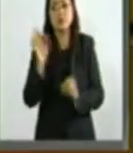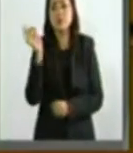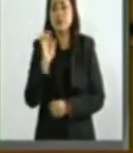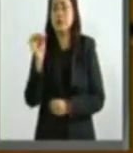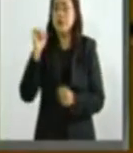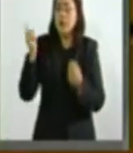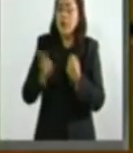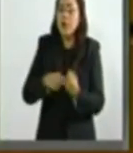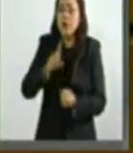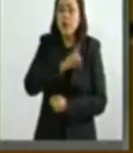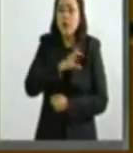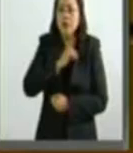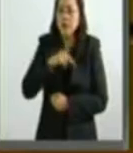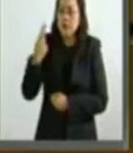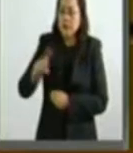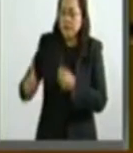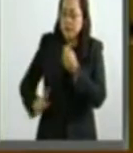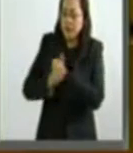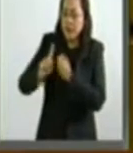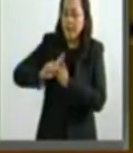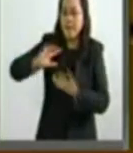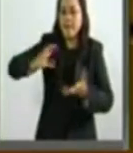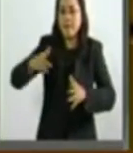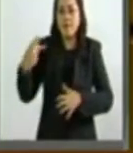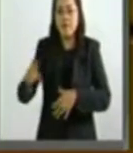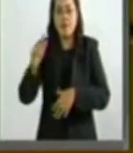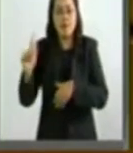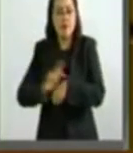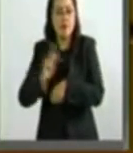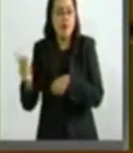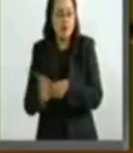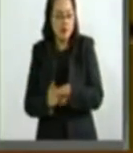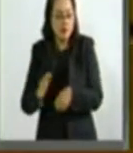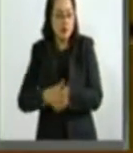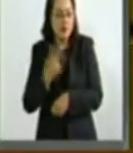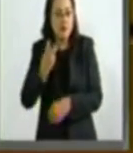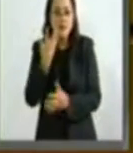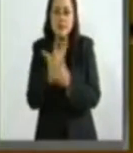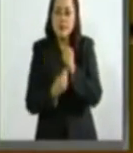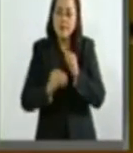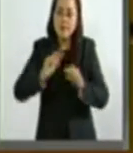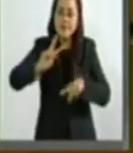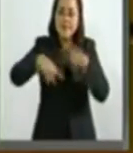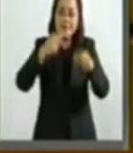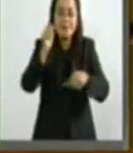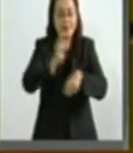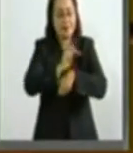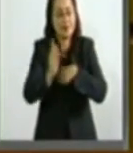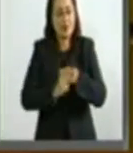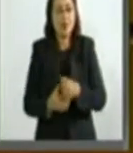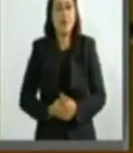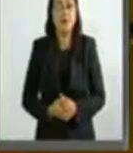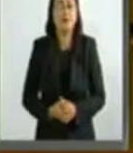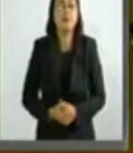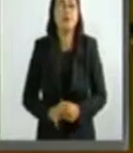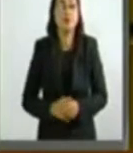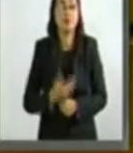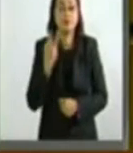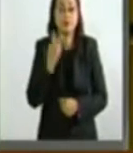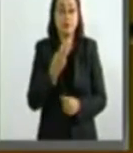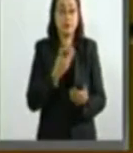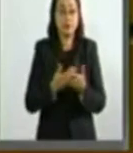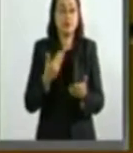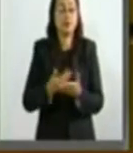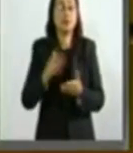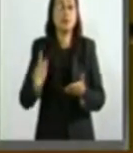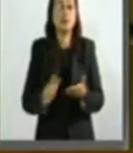temor a la violencia que prevalece en sus lugares de origen. En este contexto, la reforma que